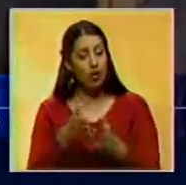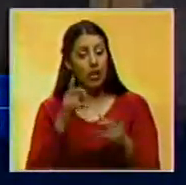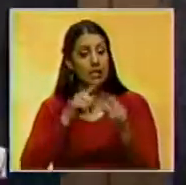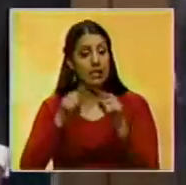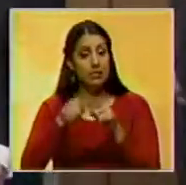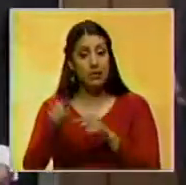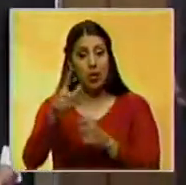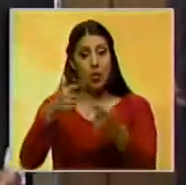comentarios de Nino Boa.